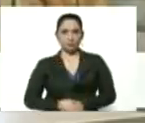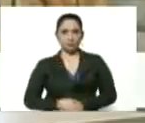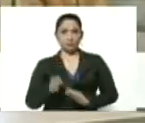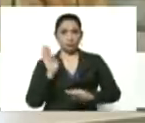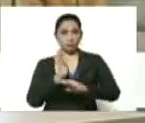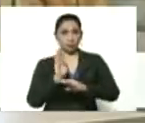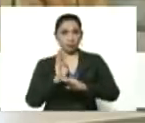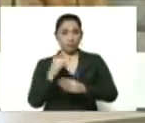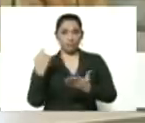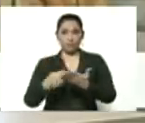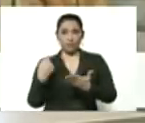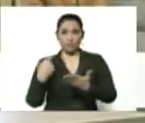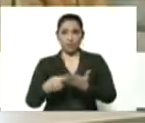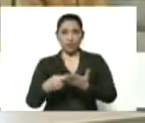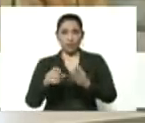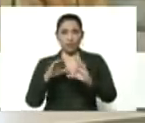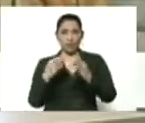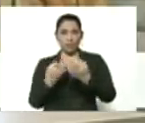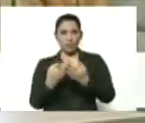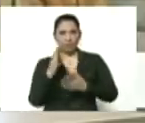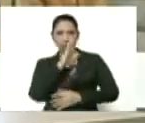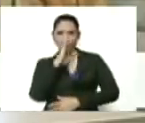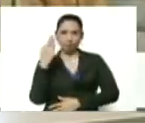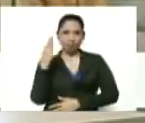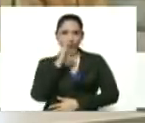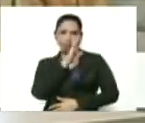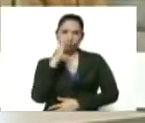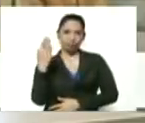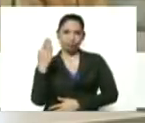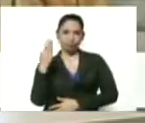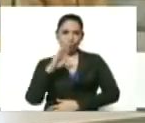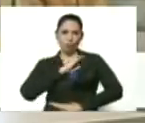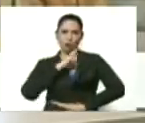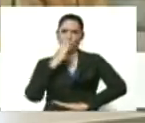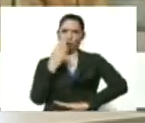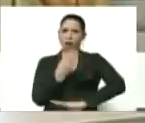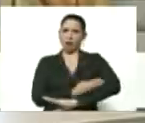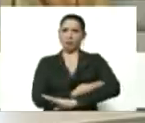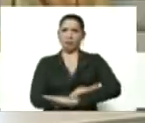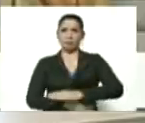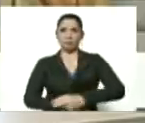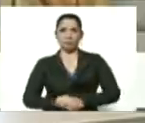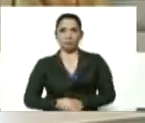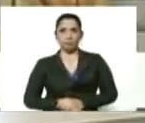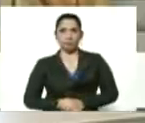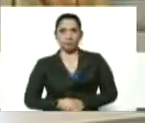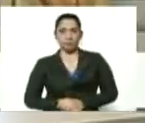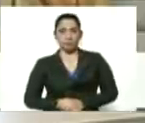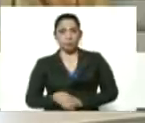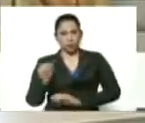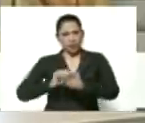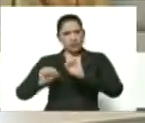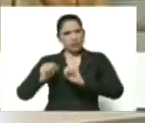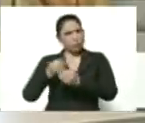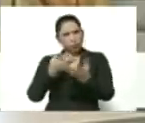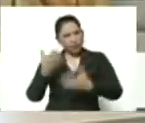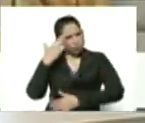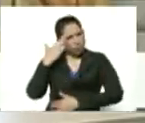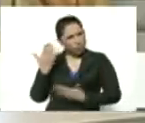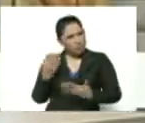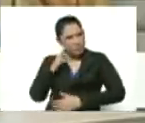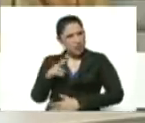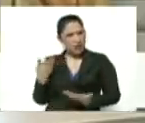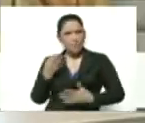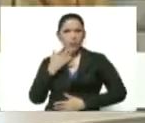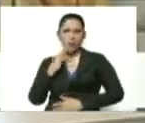cuidando el ingreso familiar en medio de una feroz ofensiva. Ustedes no se dan cuenta, un